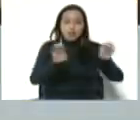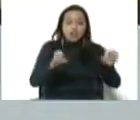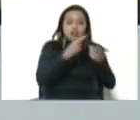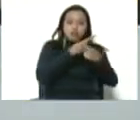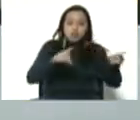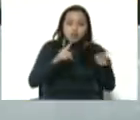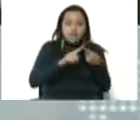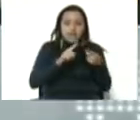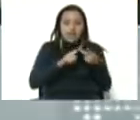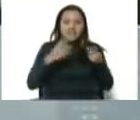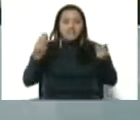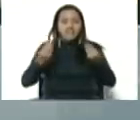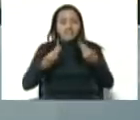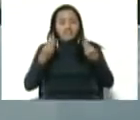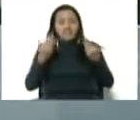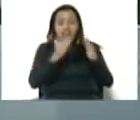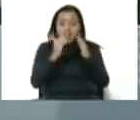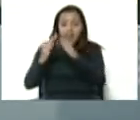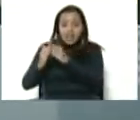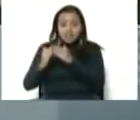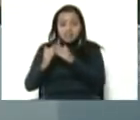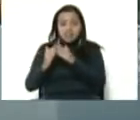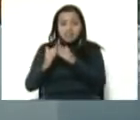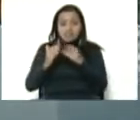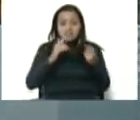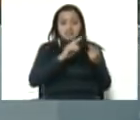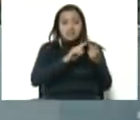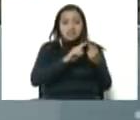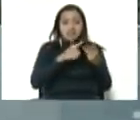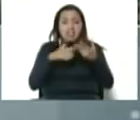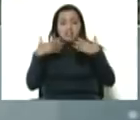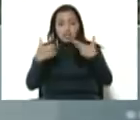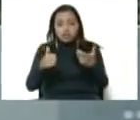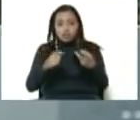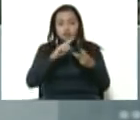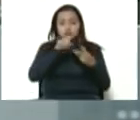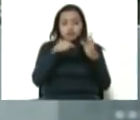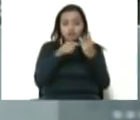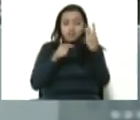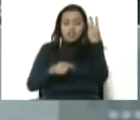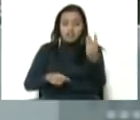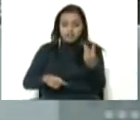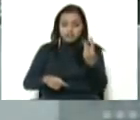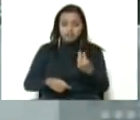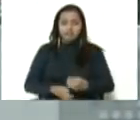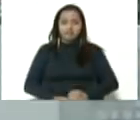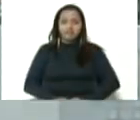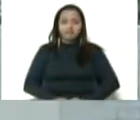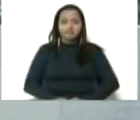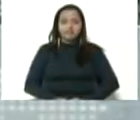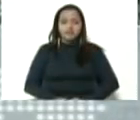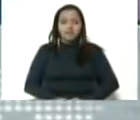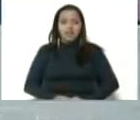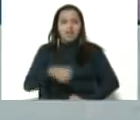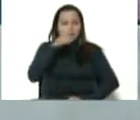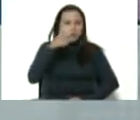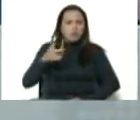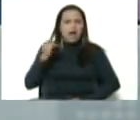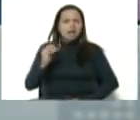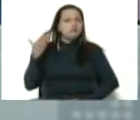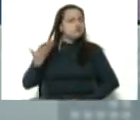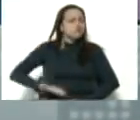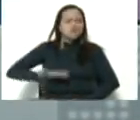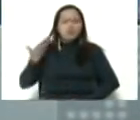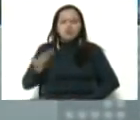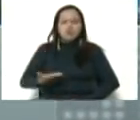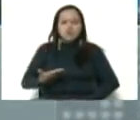pública, la vivienda y la salud. Solamente para tres. Así que el poder popular ha sido fundamental